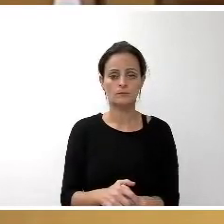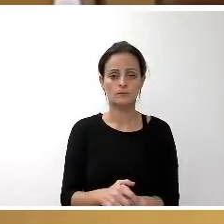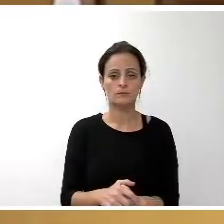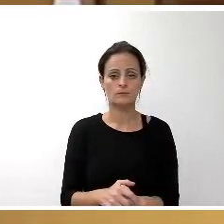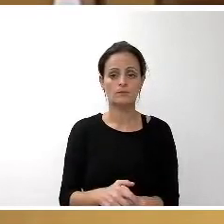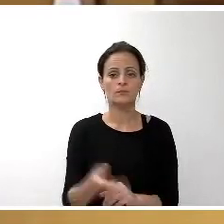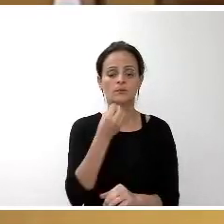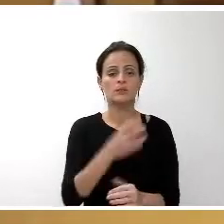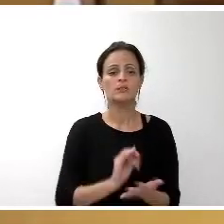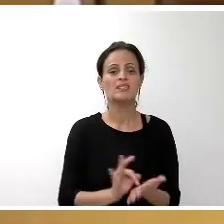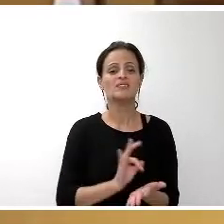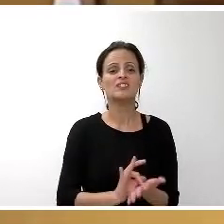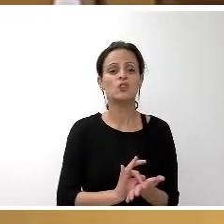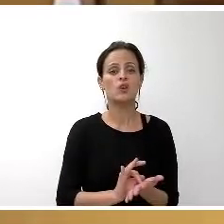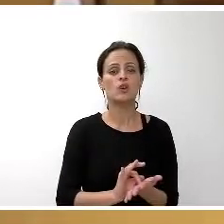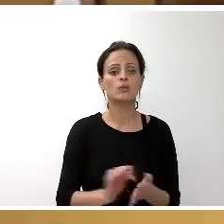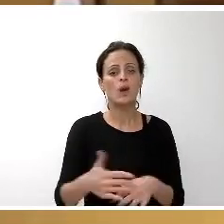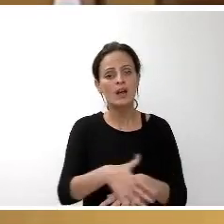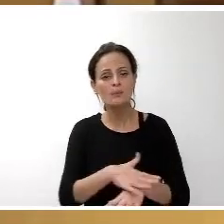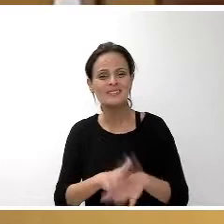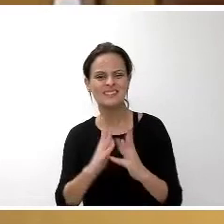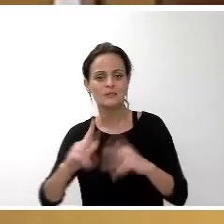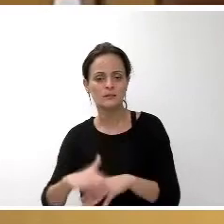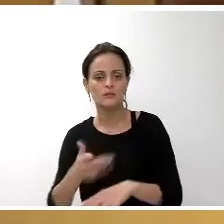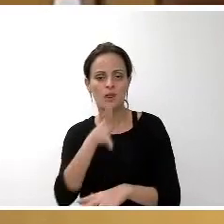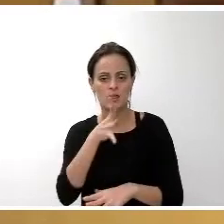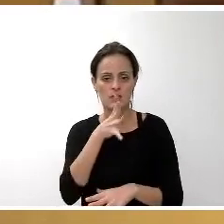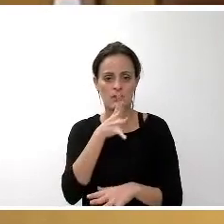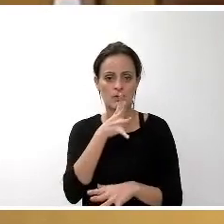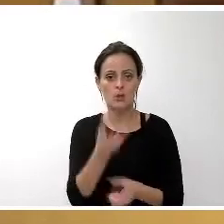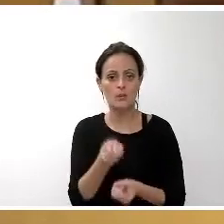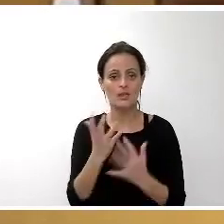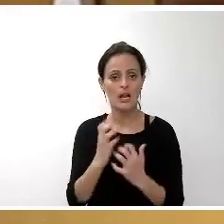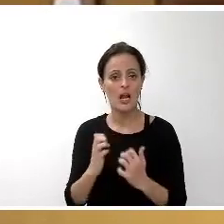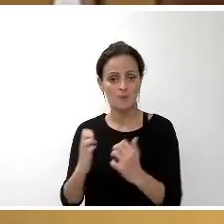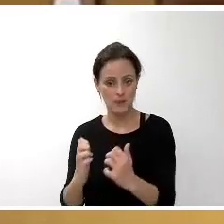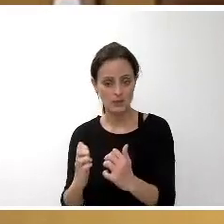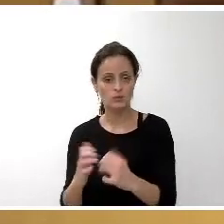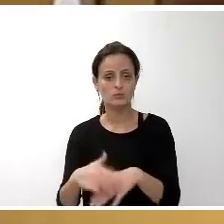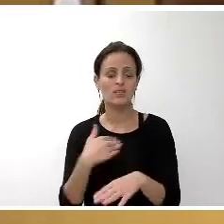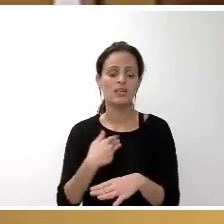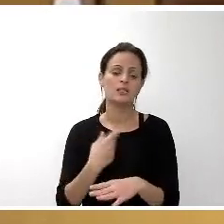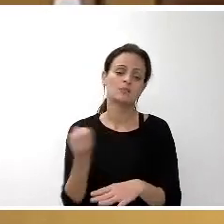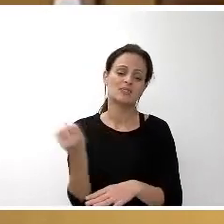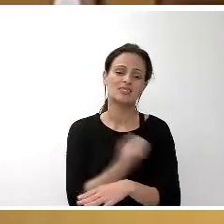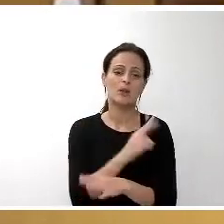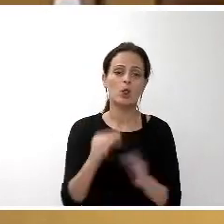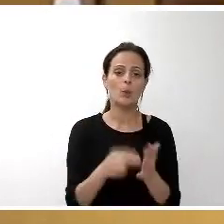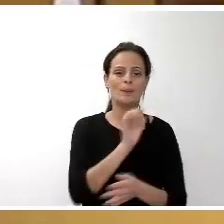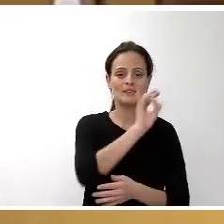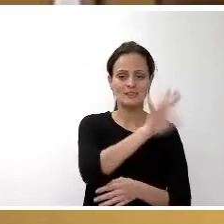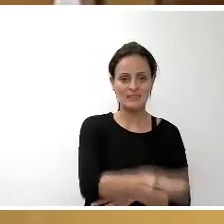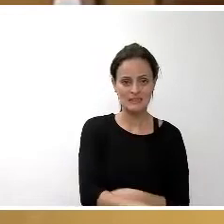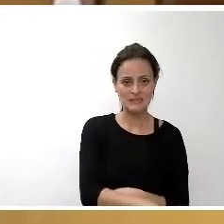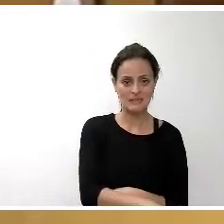Servicio Administrativo de Aguas. 24. Dar cuenta al pleno del decreto del presidente de fecha 3 de diciembre de 2015 de rectificación de autor